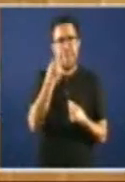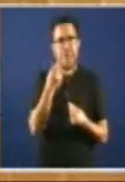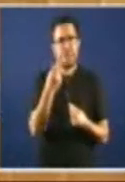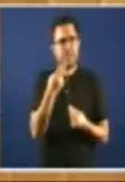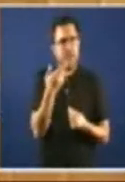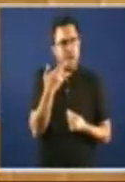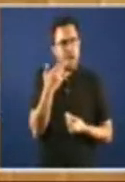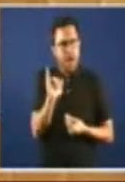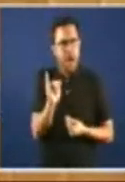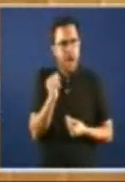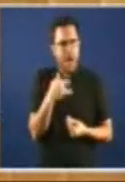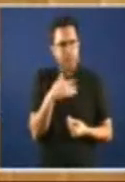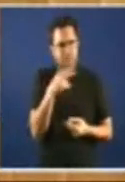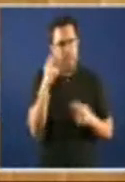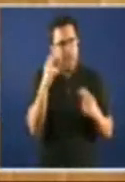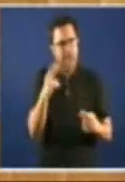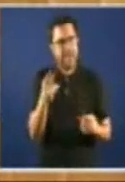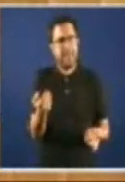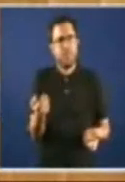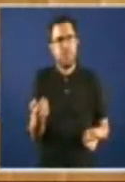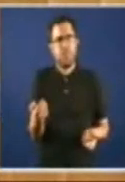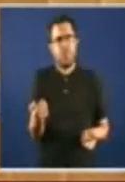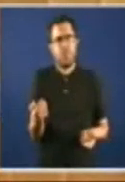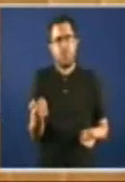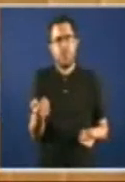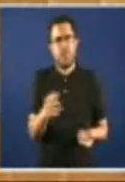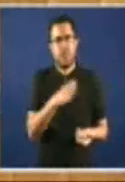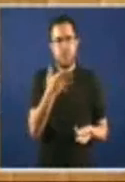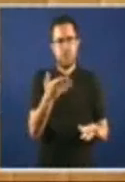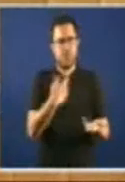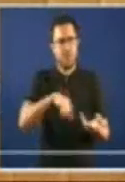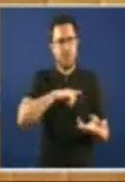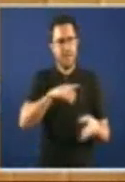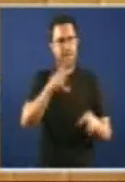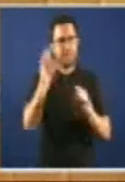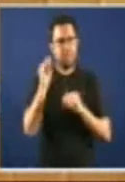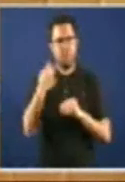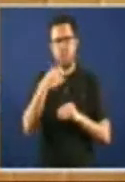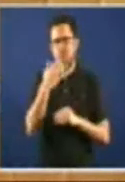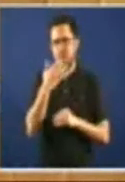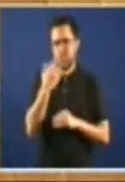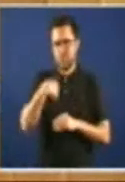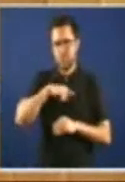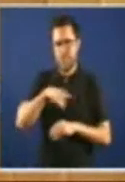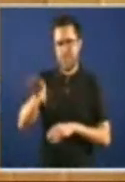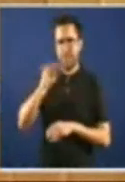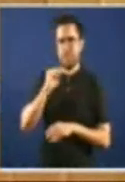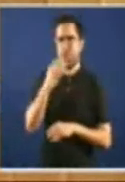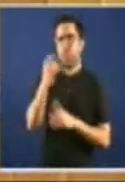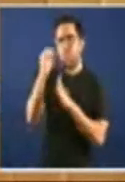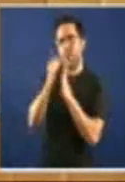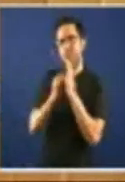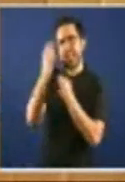Con interese Lesítimo O cal entendemos Que se hai Alguna medida Por exemplo En ámbito sanitario